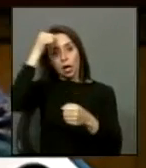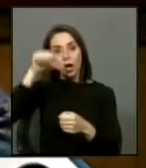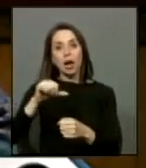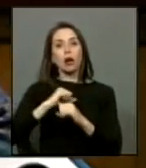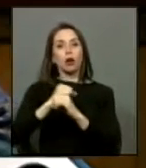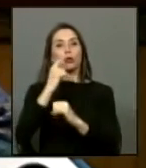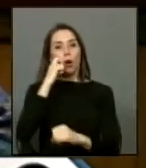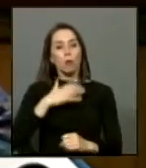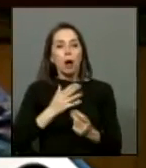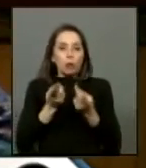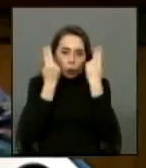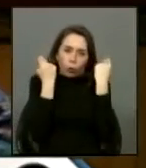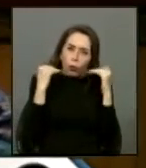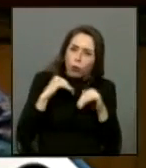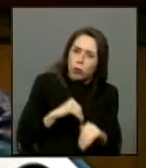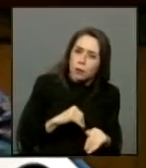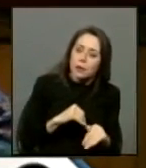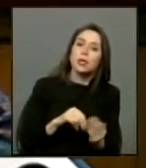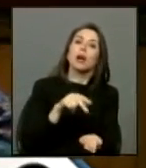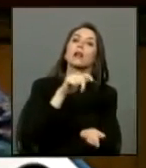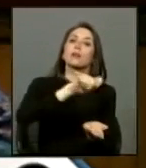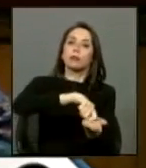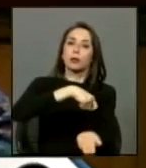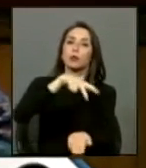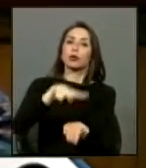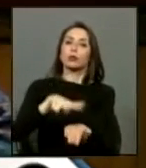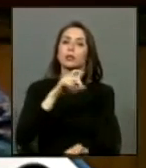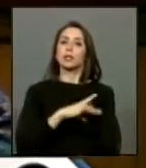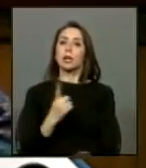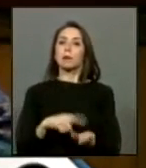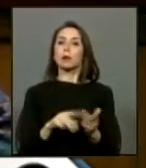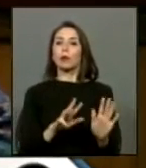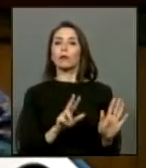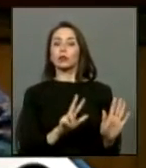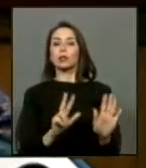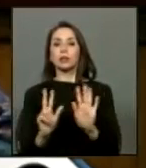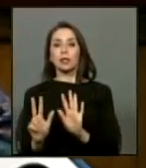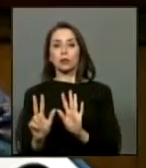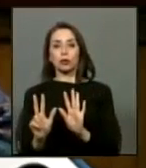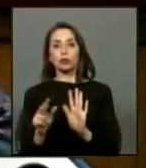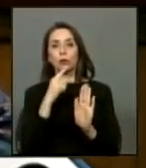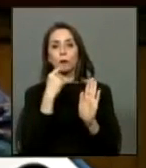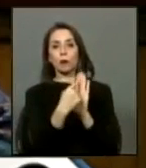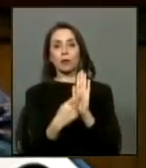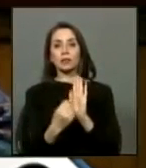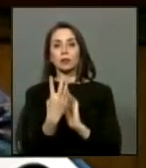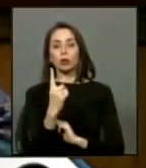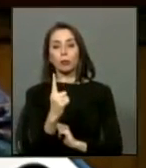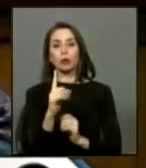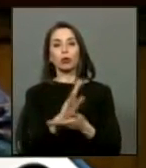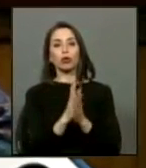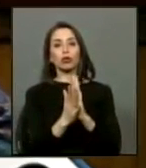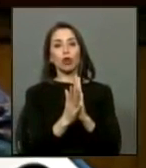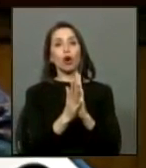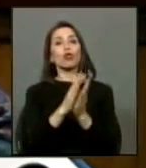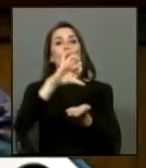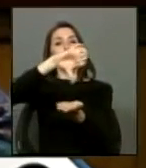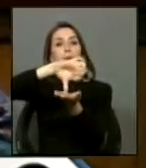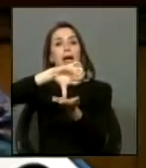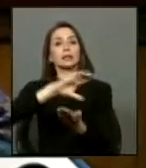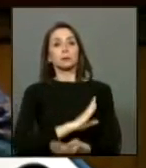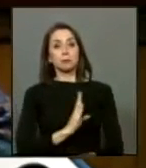inhumanos o degradantes, también suscrita y ratificada por Chile en 1988, expresa en su número 1 que todo Estado parte